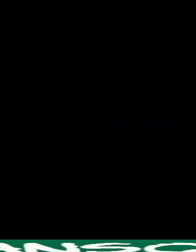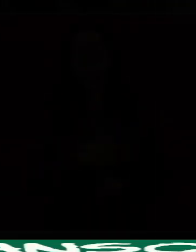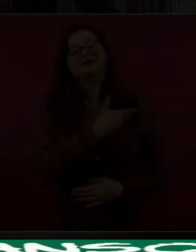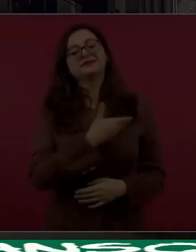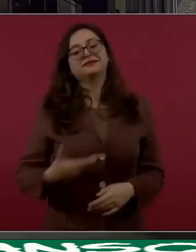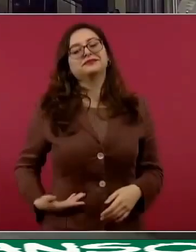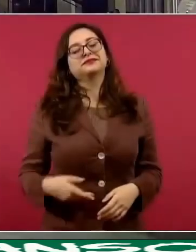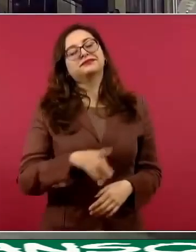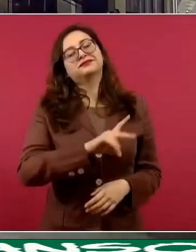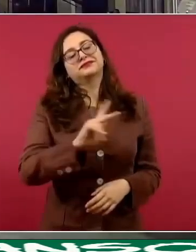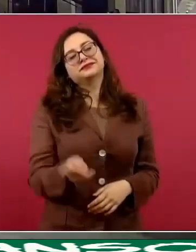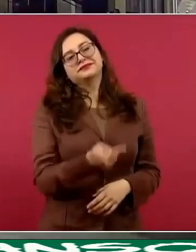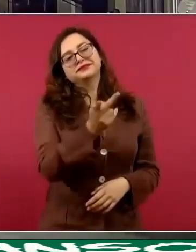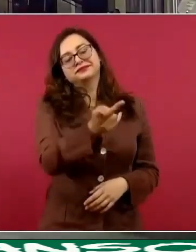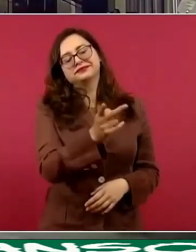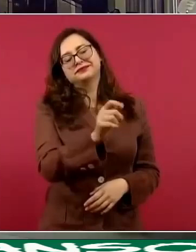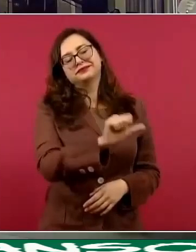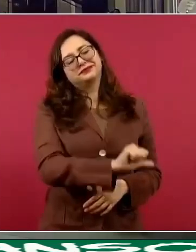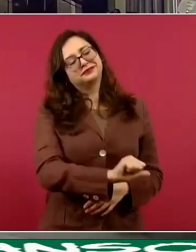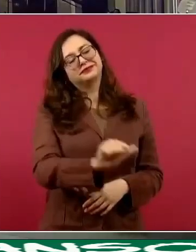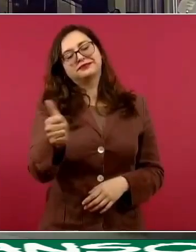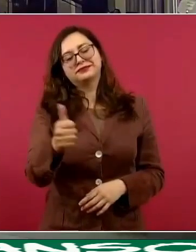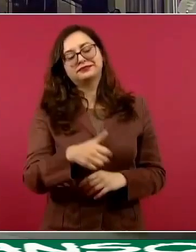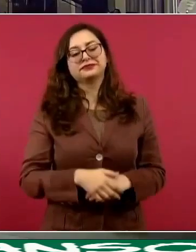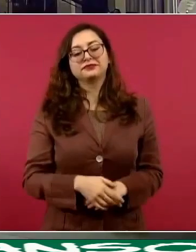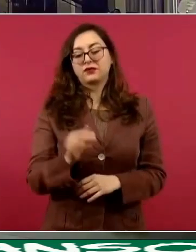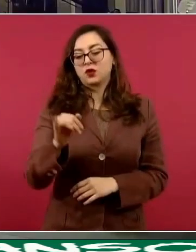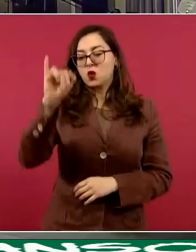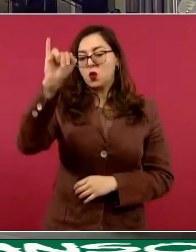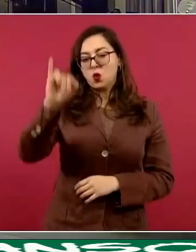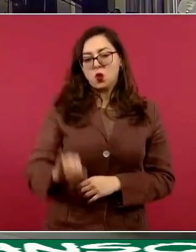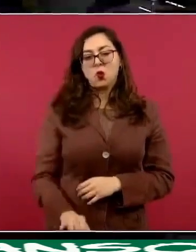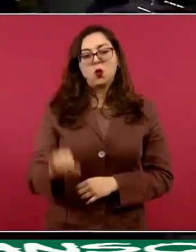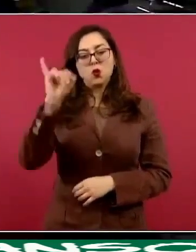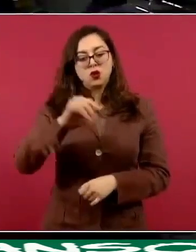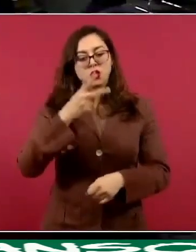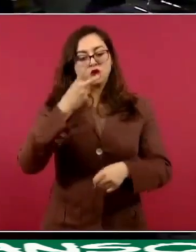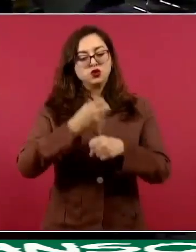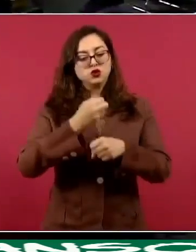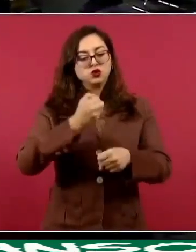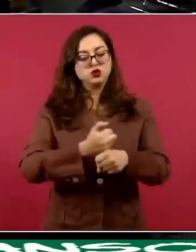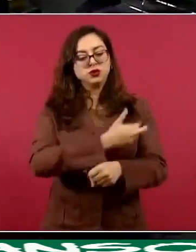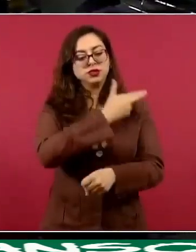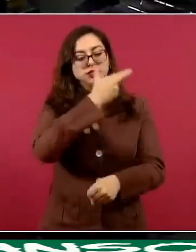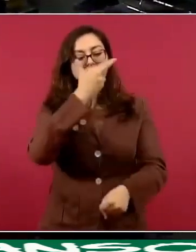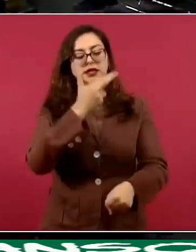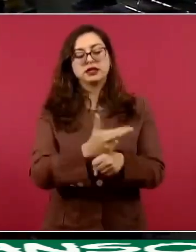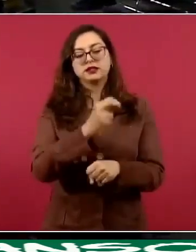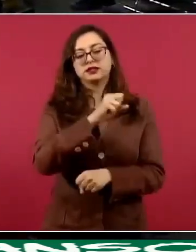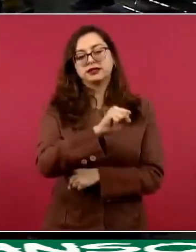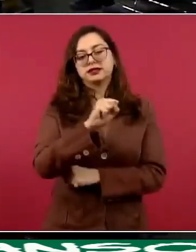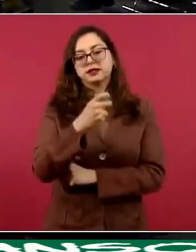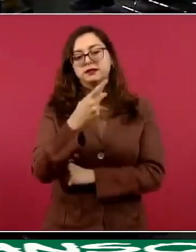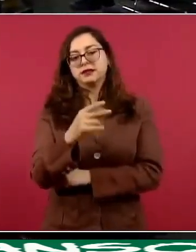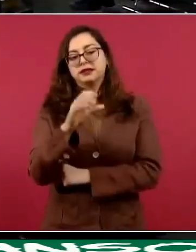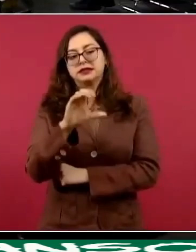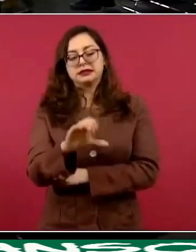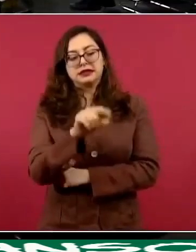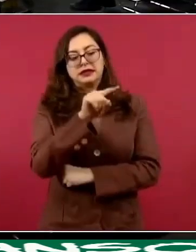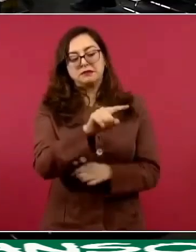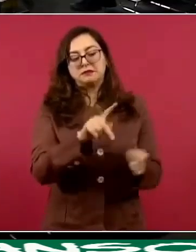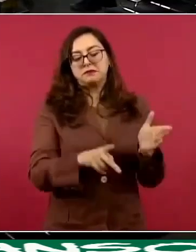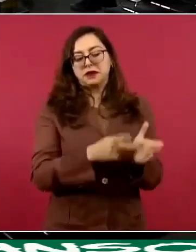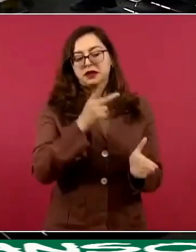El jueves aquí el subsecretario de Seguridad Pública, Ricardo Mejía Verdeja, presenta un caso de estos jueces y